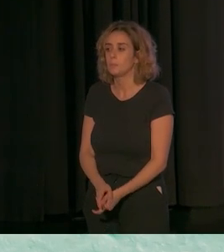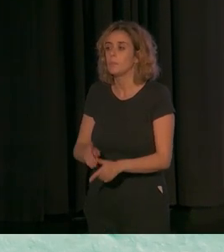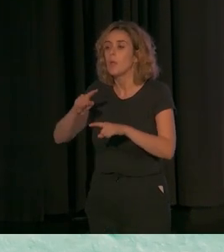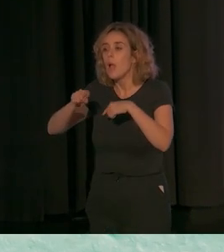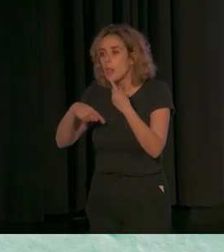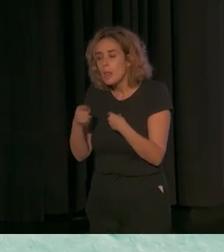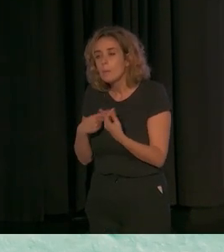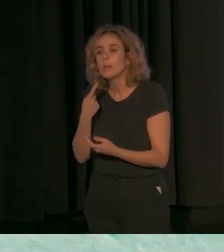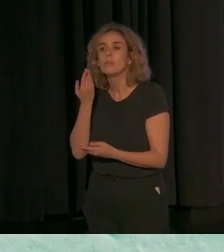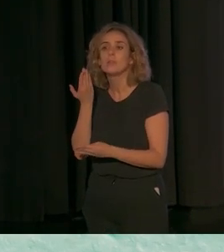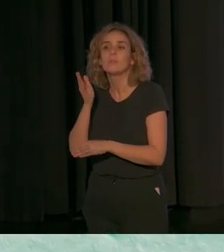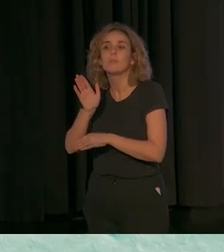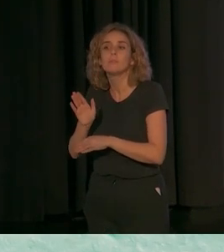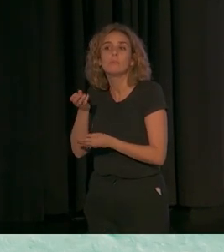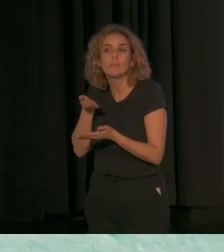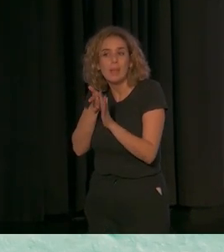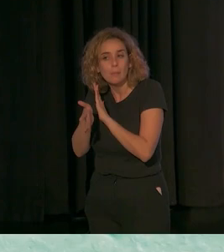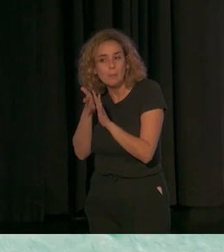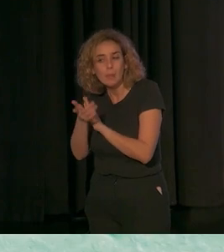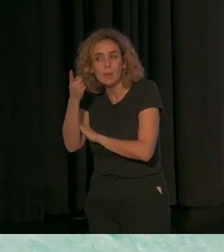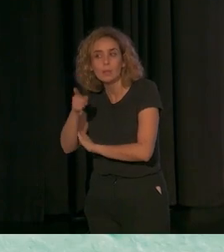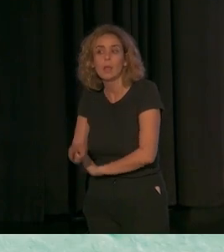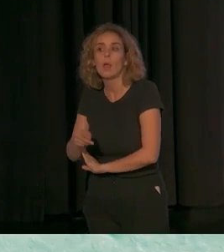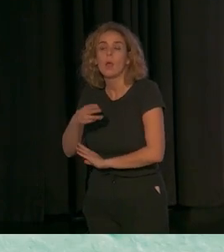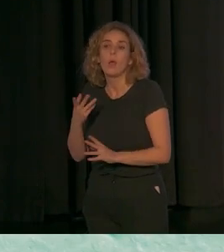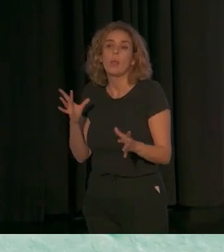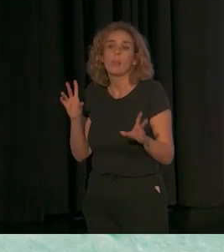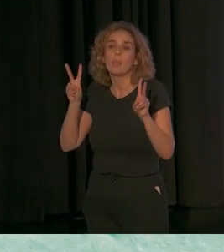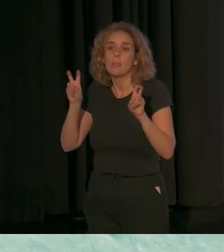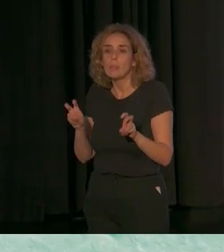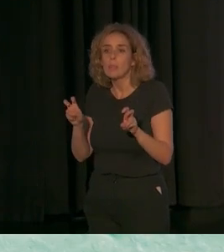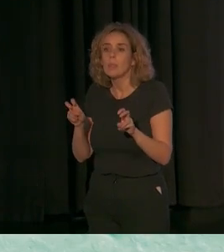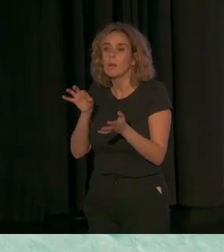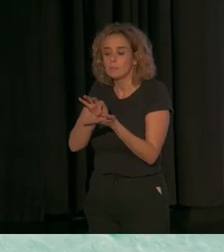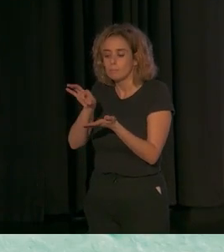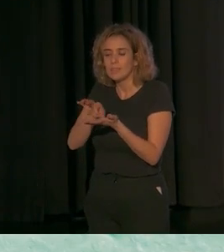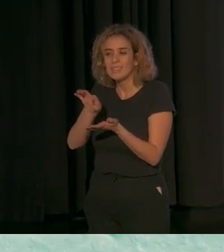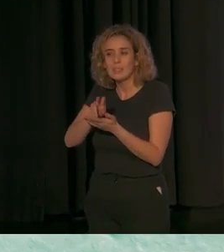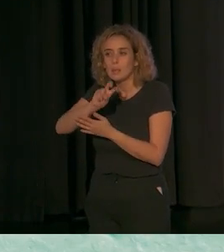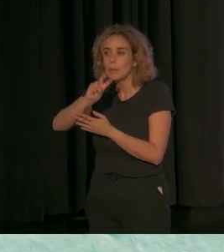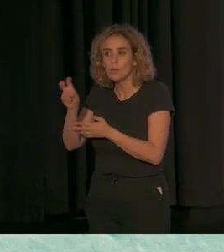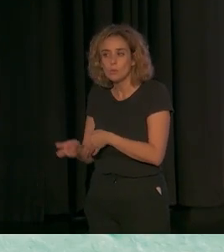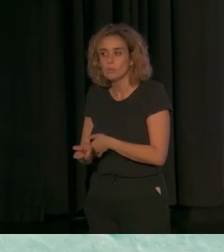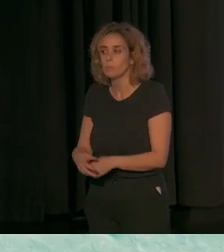manifiestan también en respecto a los distintos servicios y así